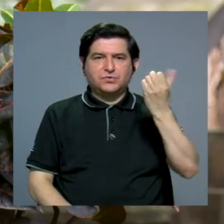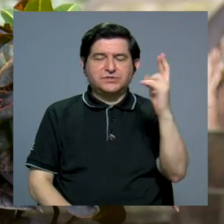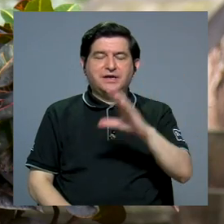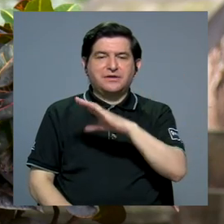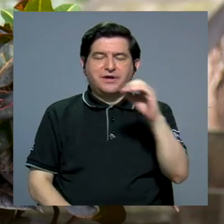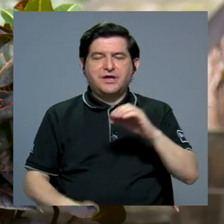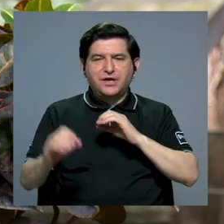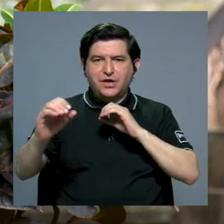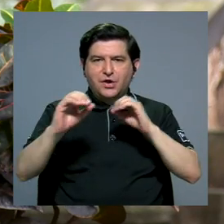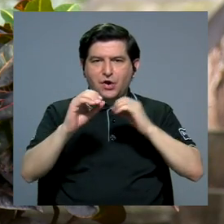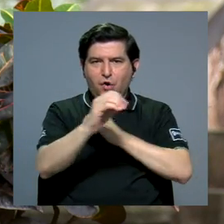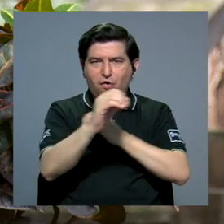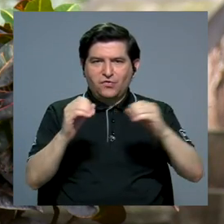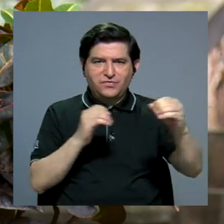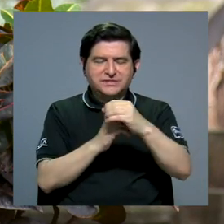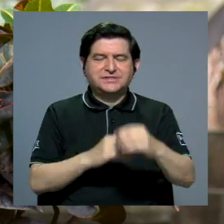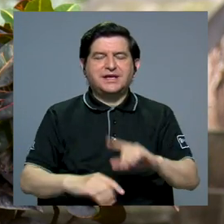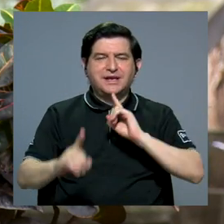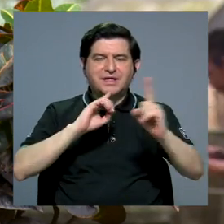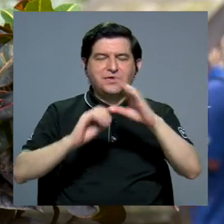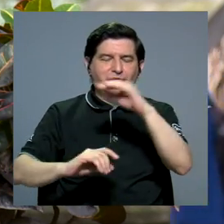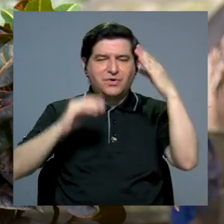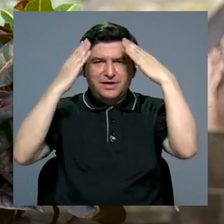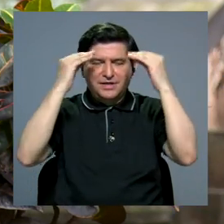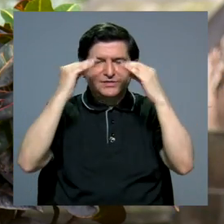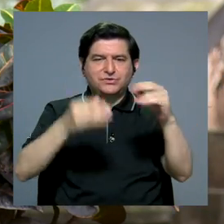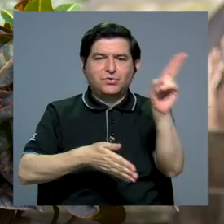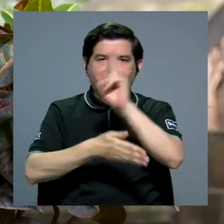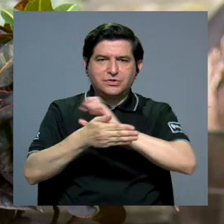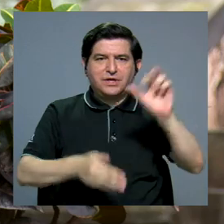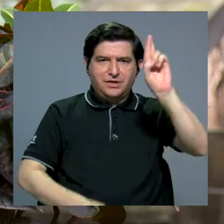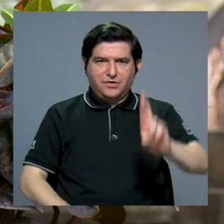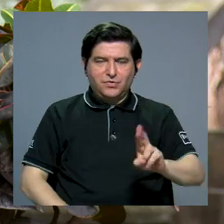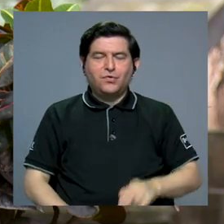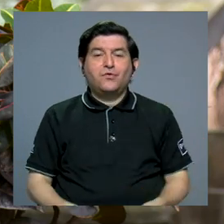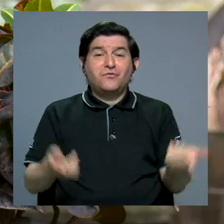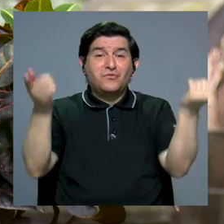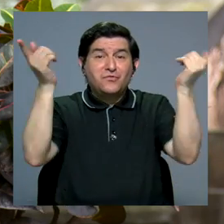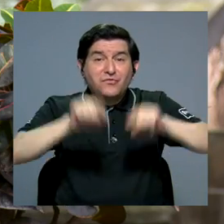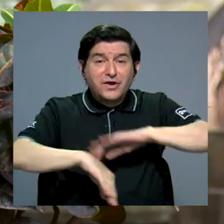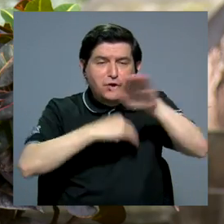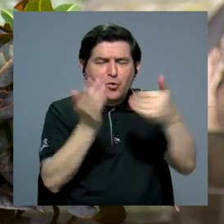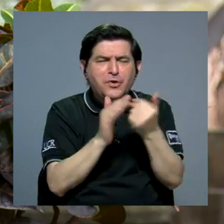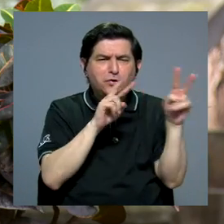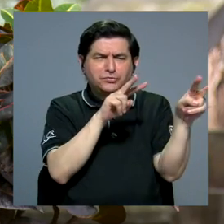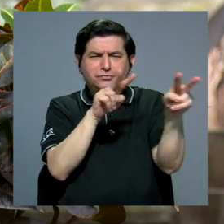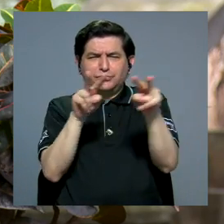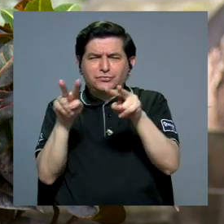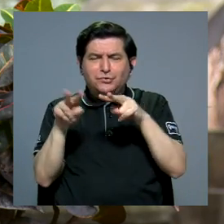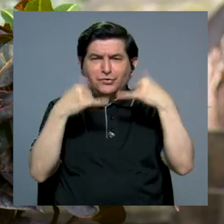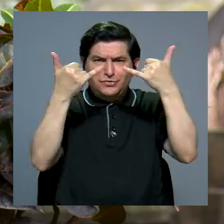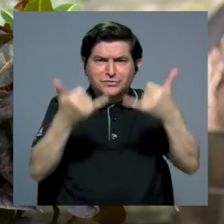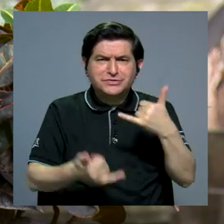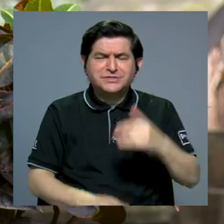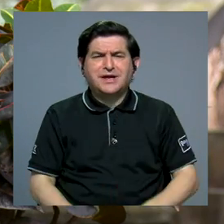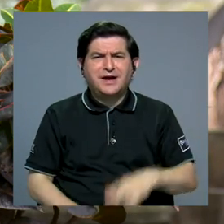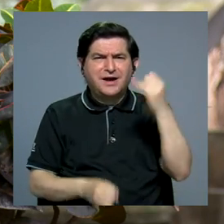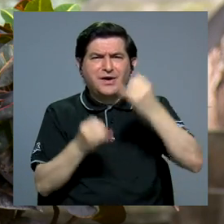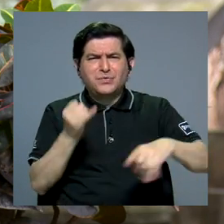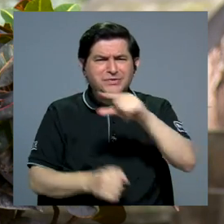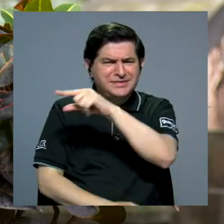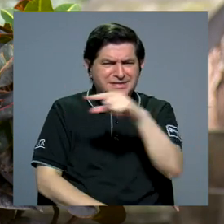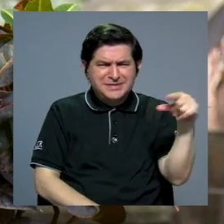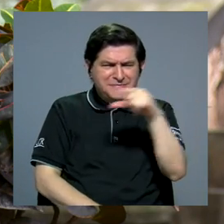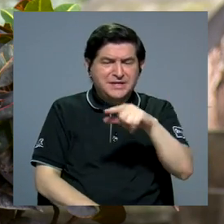Divulgación e Información de la Universidad de Costa Rica. Hay un fenómeno que hemos ido todos observando a lo largo de las últimas